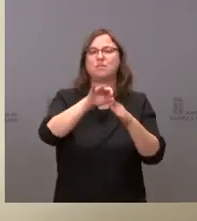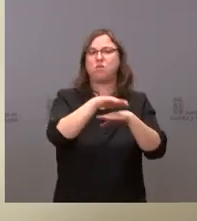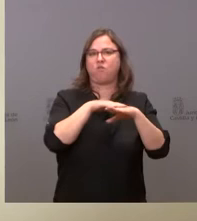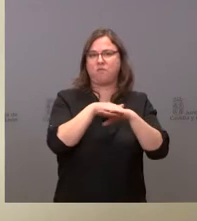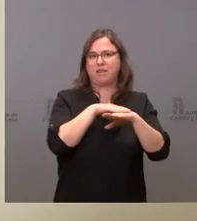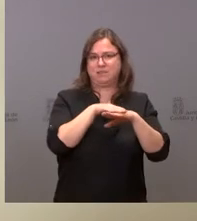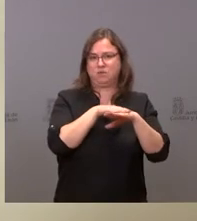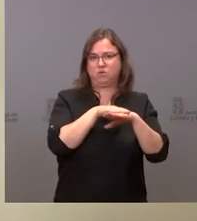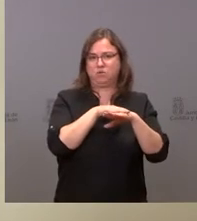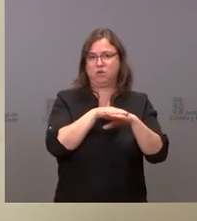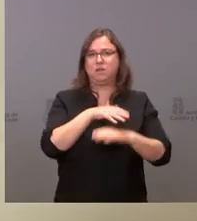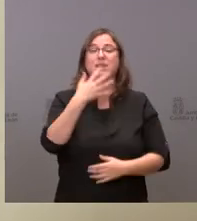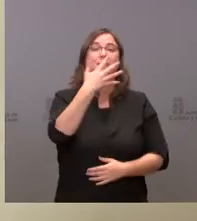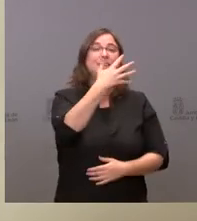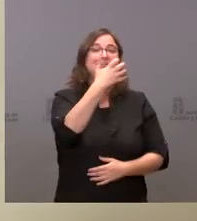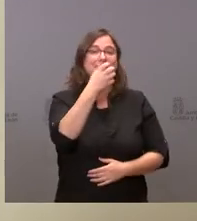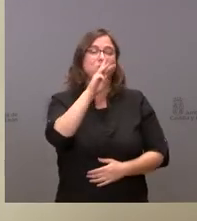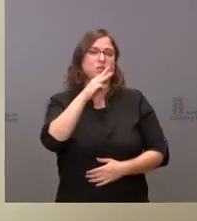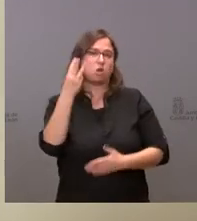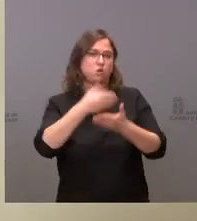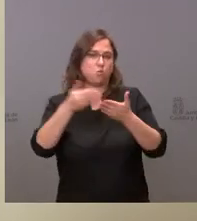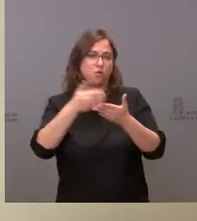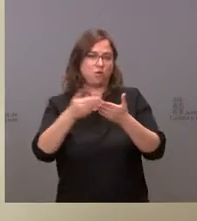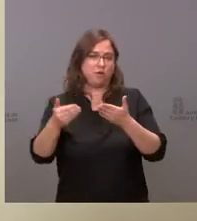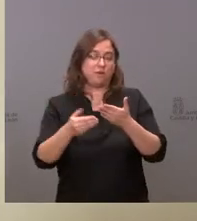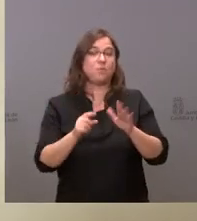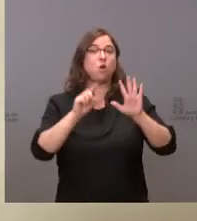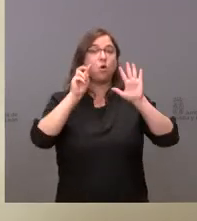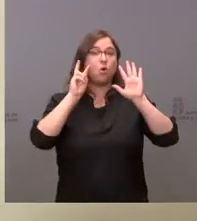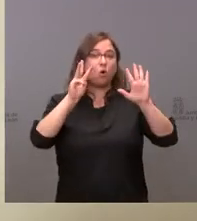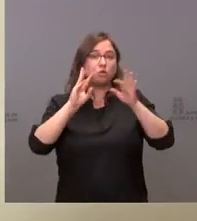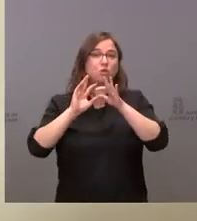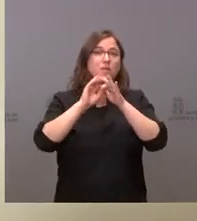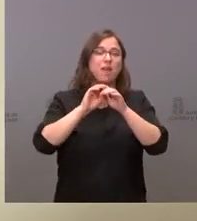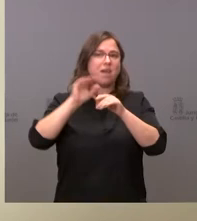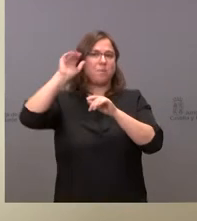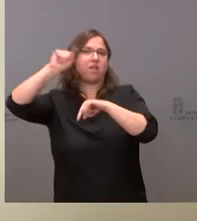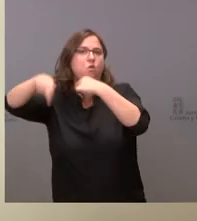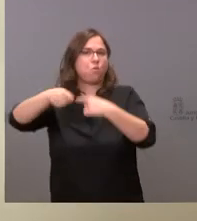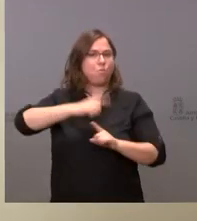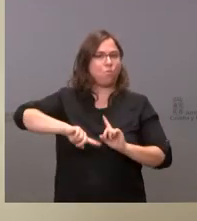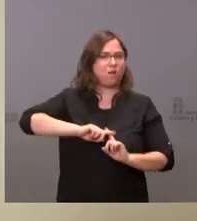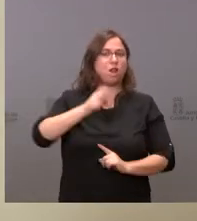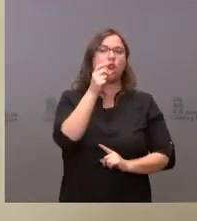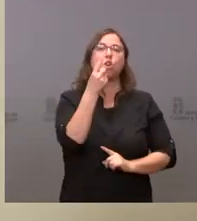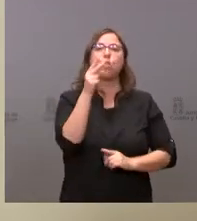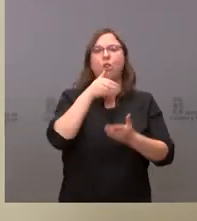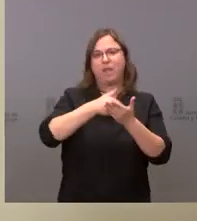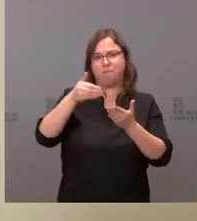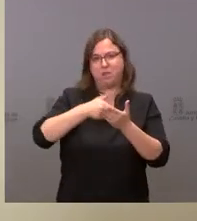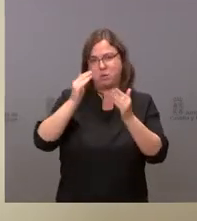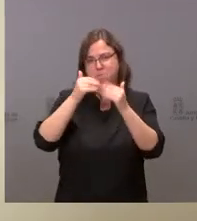568 millones, 8 medidas en inmigración y retorno, 12.353.000,